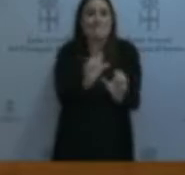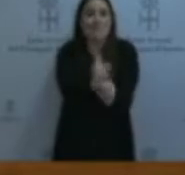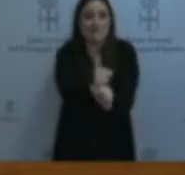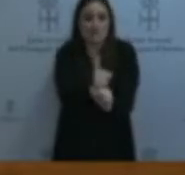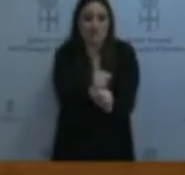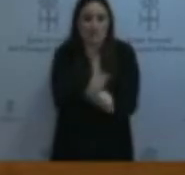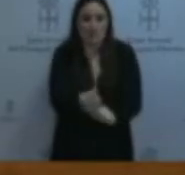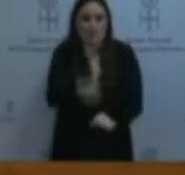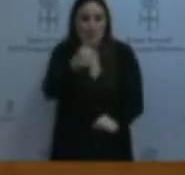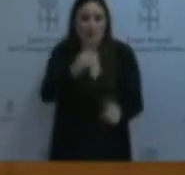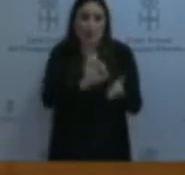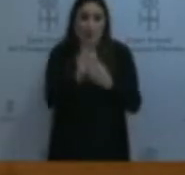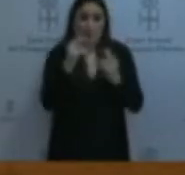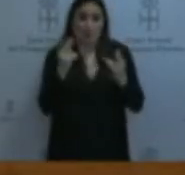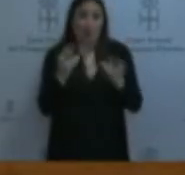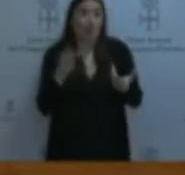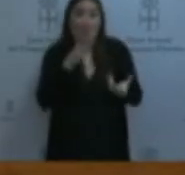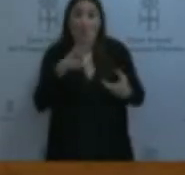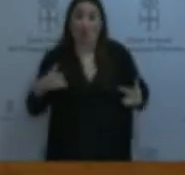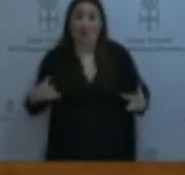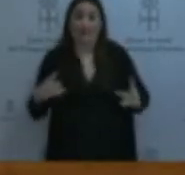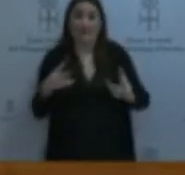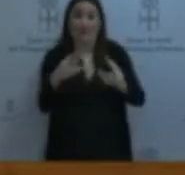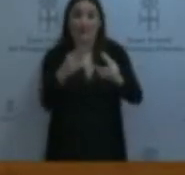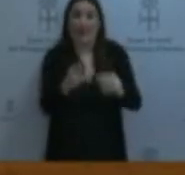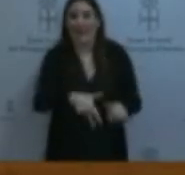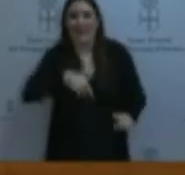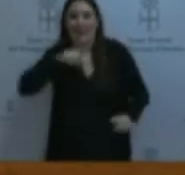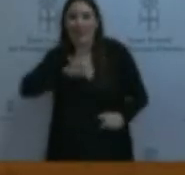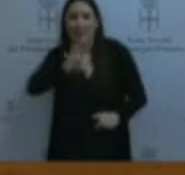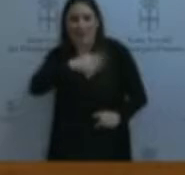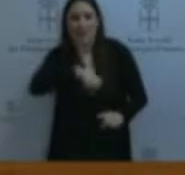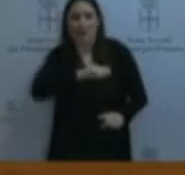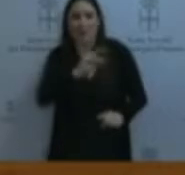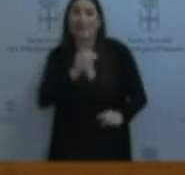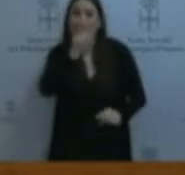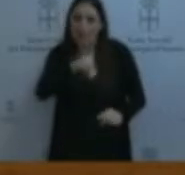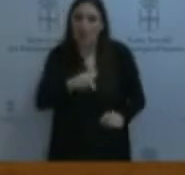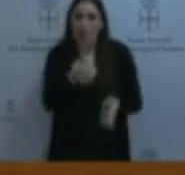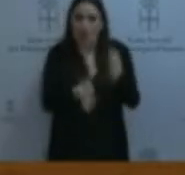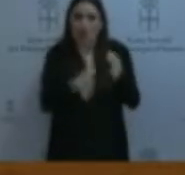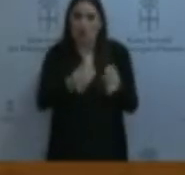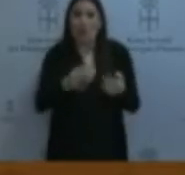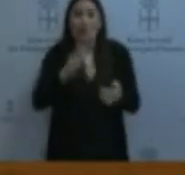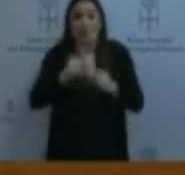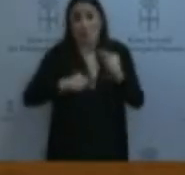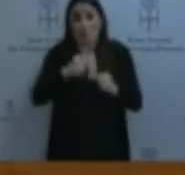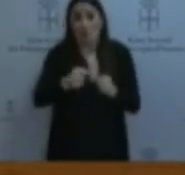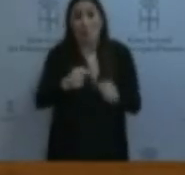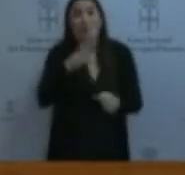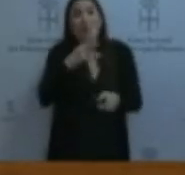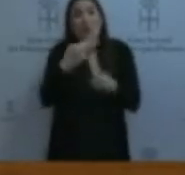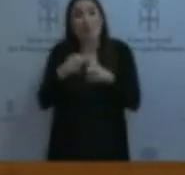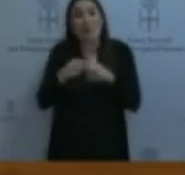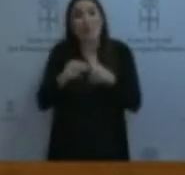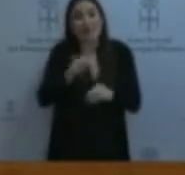Y todo hoy en una situación provocada por los recortes en el conjunto de la administración pública en todo el Estado, también en la administración de justicia, consecuencia directa de unas políticas